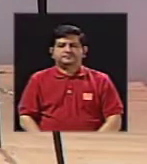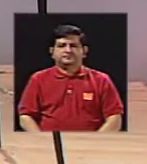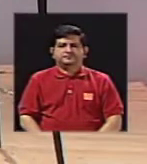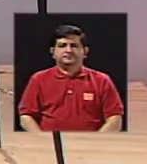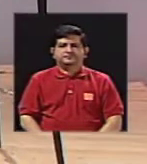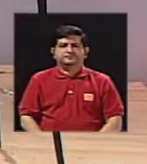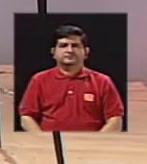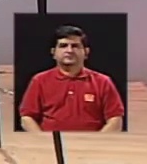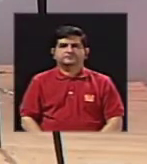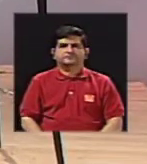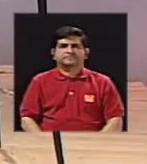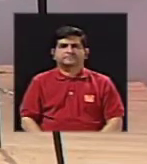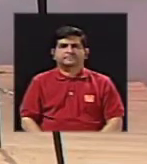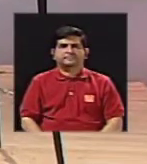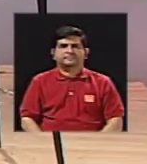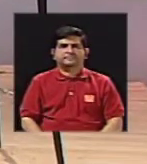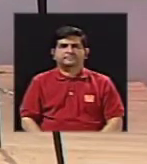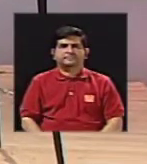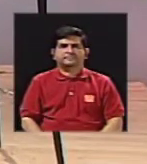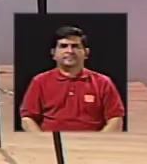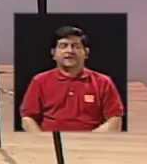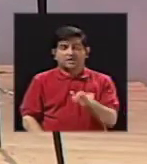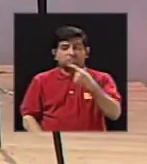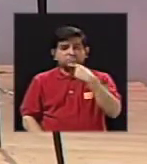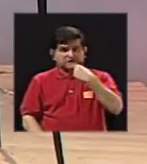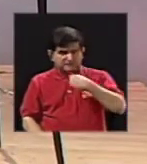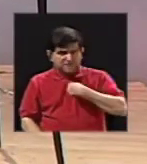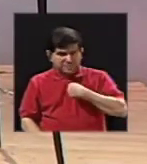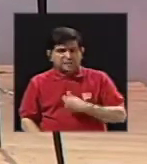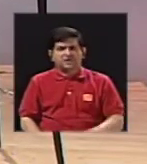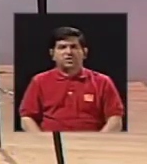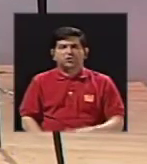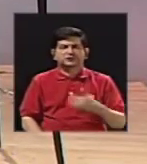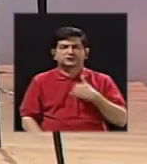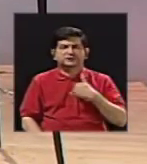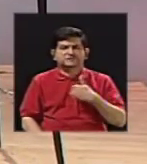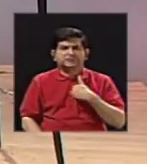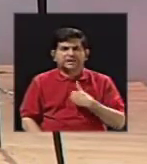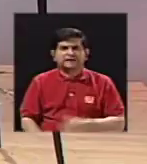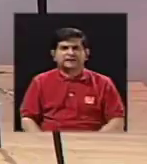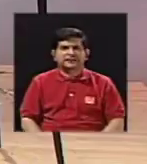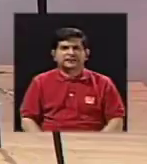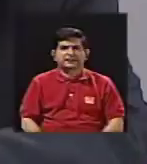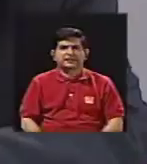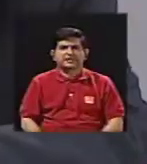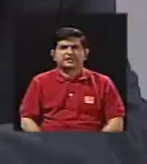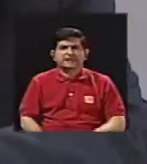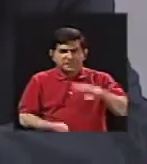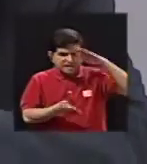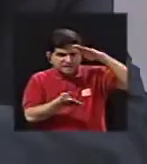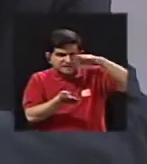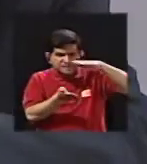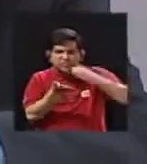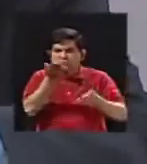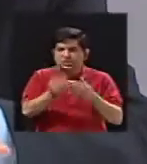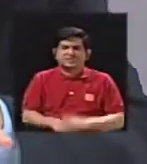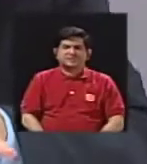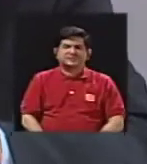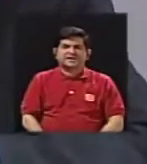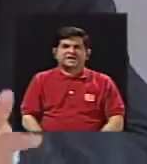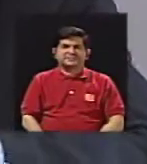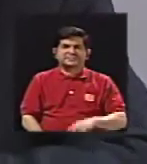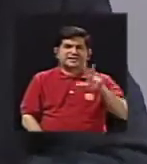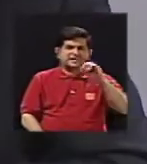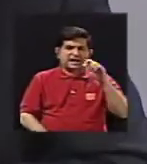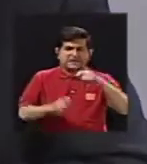Entonces, en cuanto al... Me dijiste que... Me dijo que había un... Que había descendido unos 30, unos 10 metros